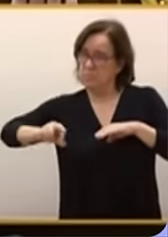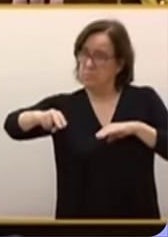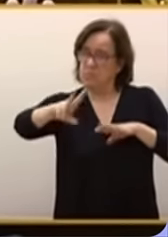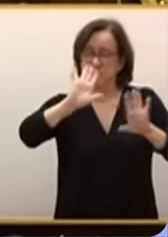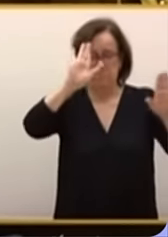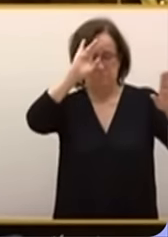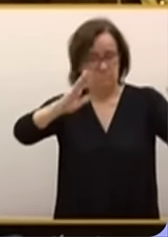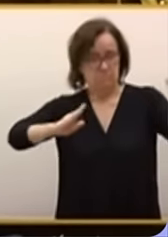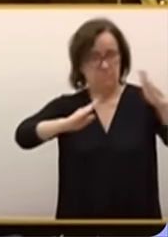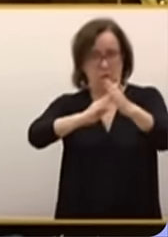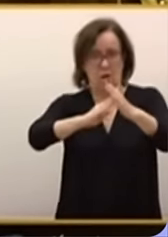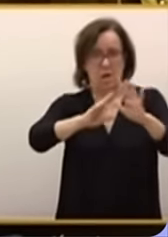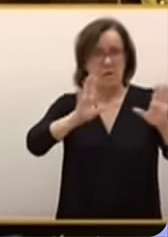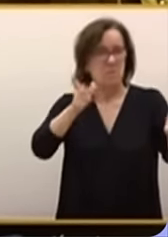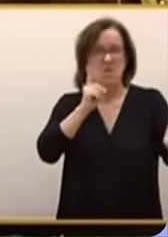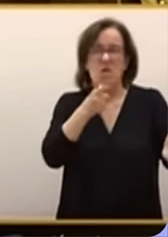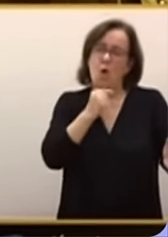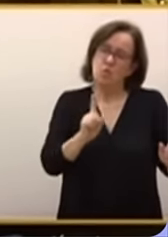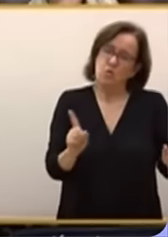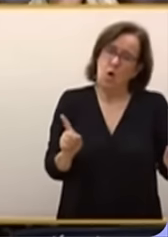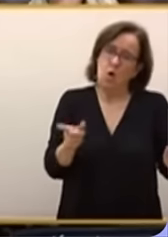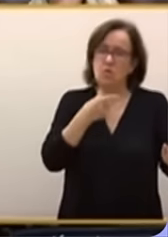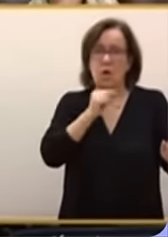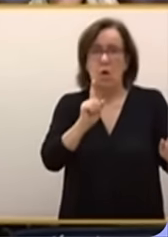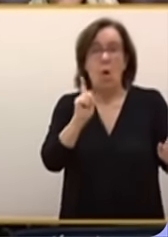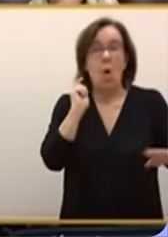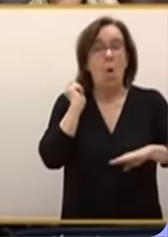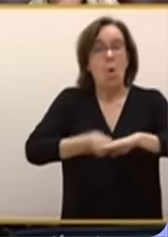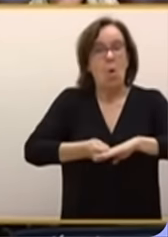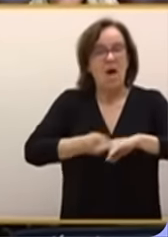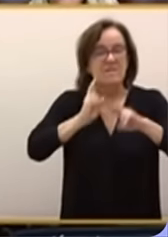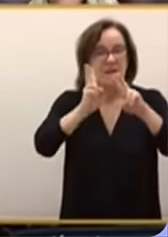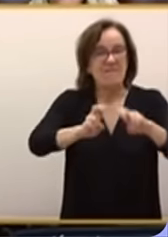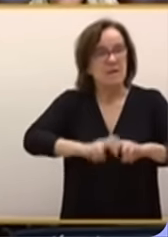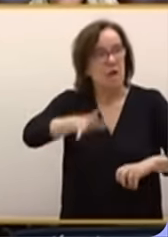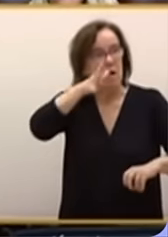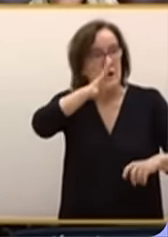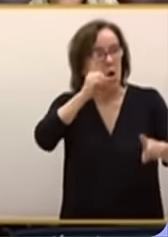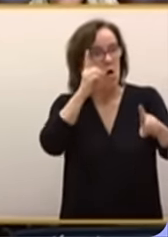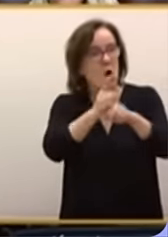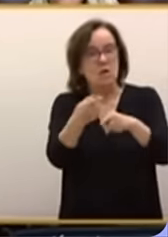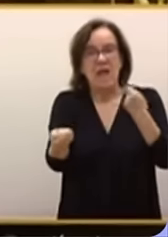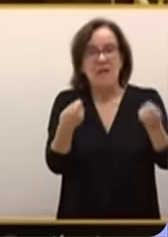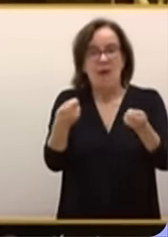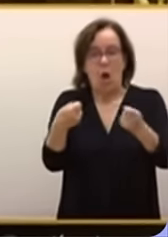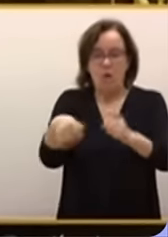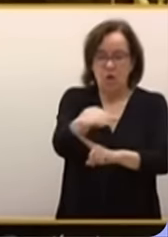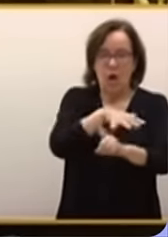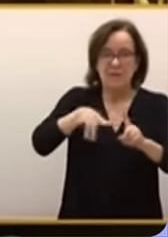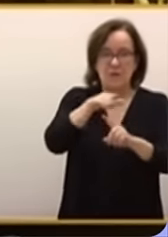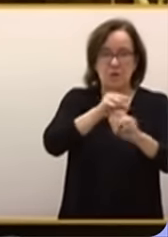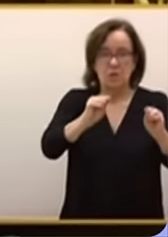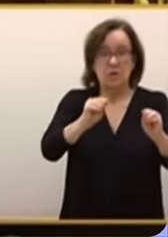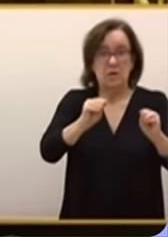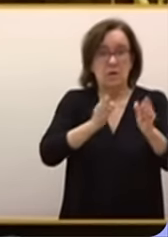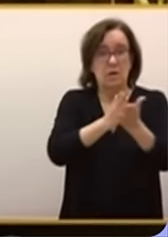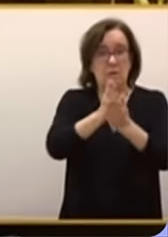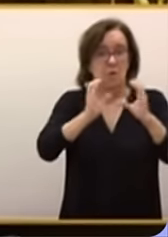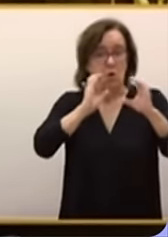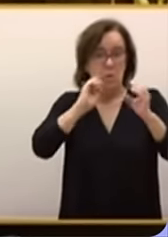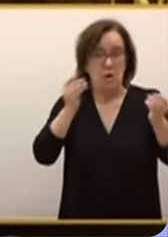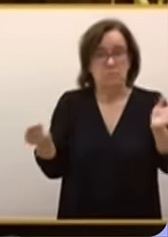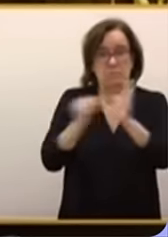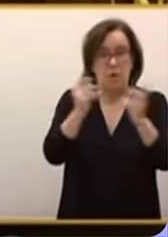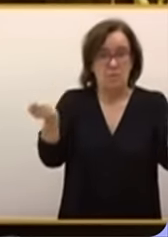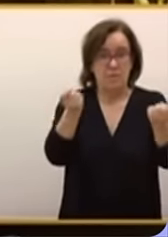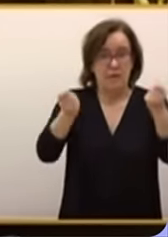decidió parar el país porque no le gustó. No le gustó que un juez investigara una denuncia contra los negocios de su entorno y que un medio de comunicación lo publicara.